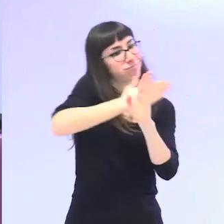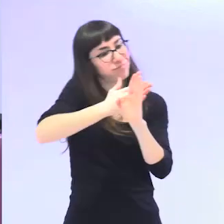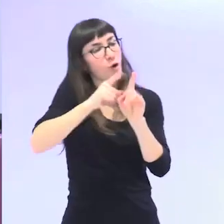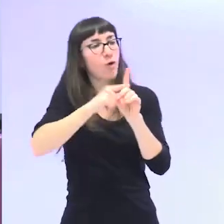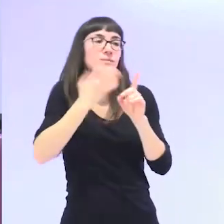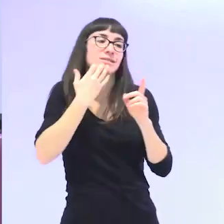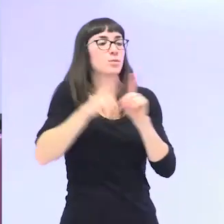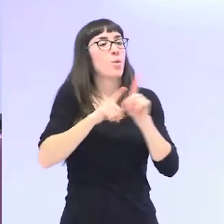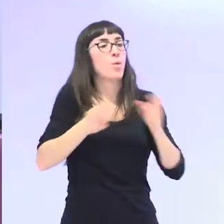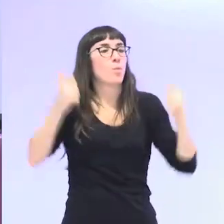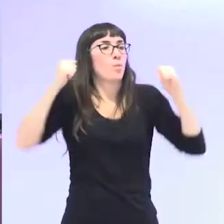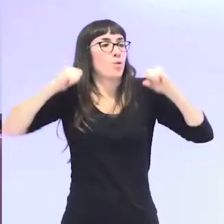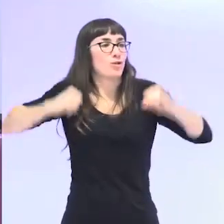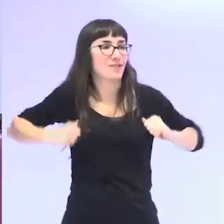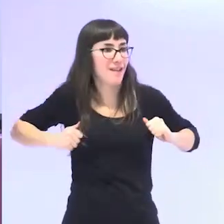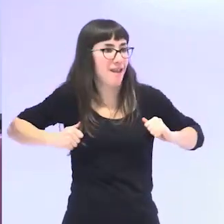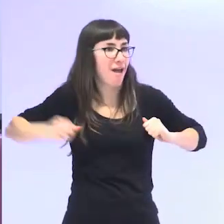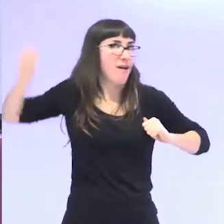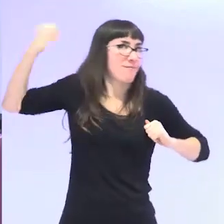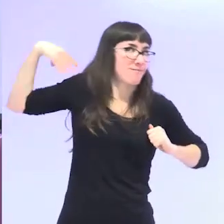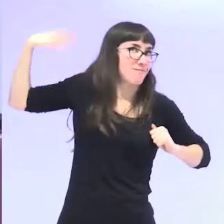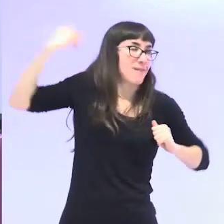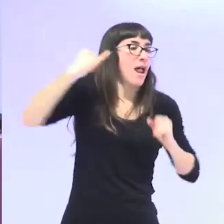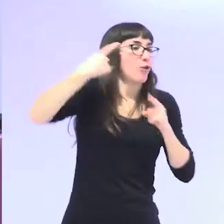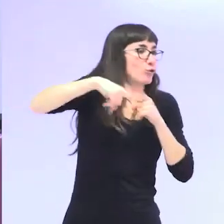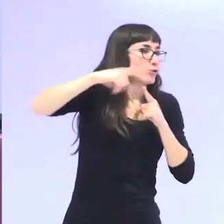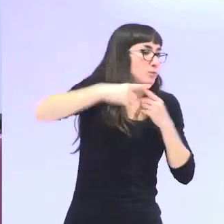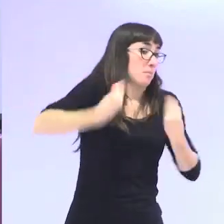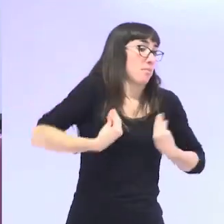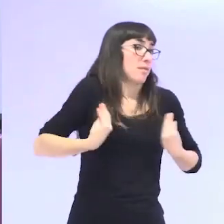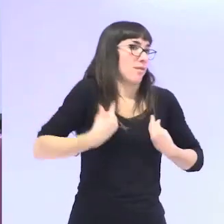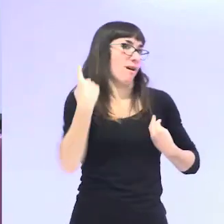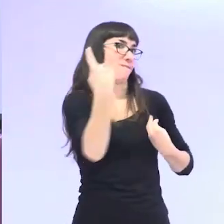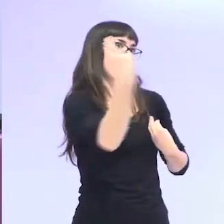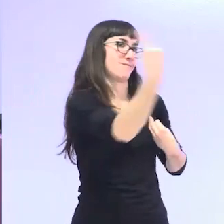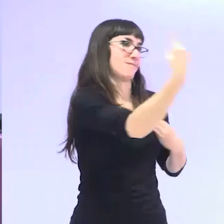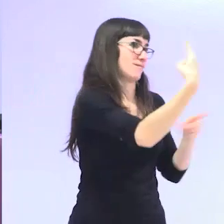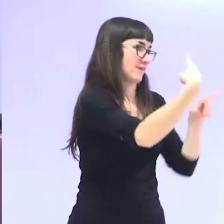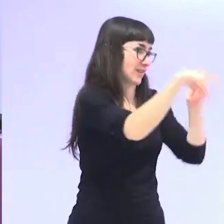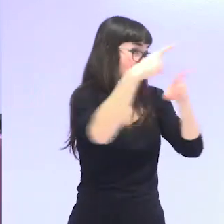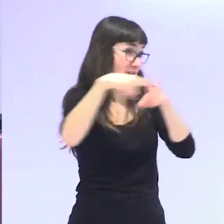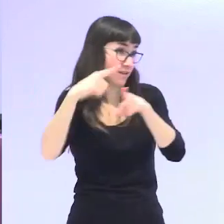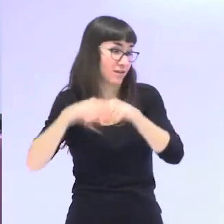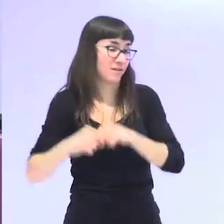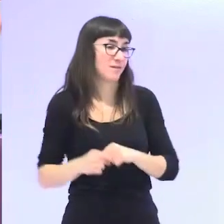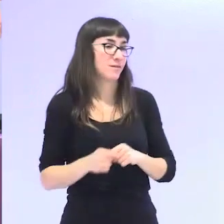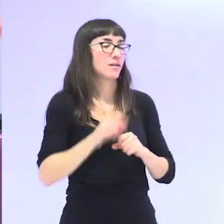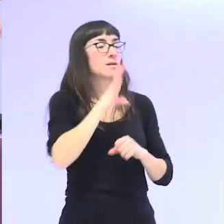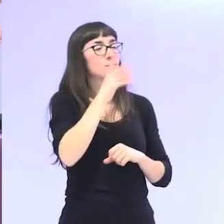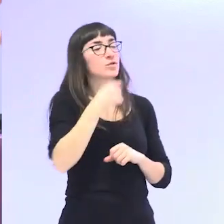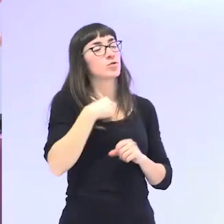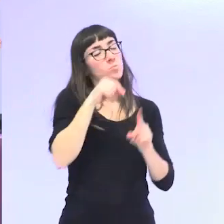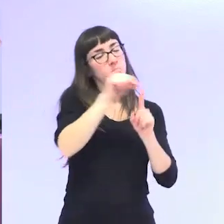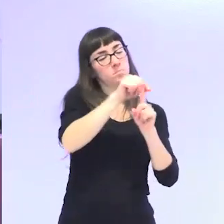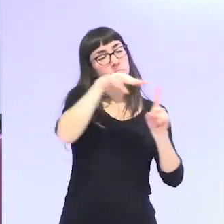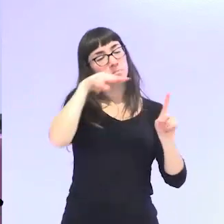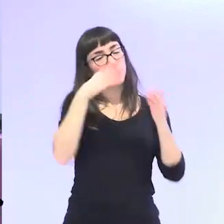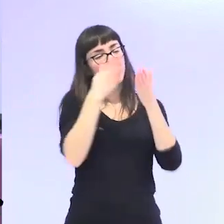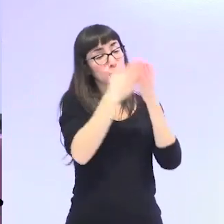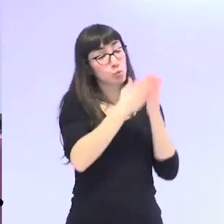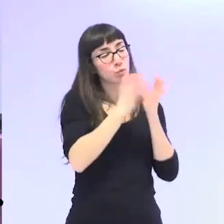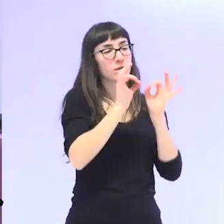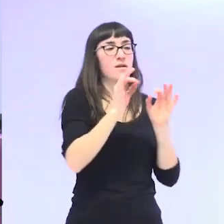mochila y con una vida muy determinada y concreta. Y yo también analizo y estudio desde una perspectiva feminista